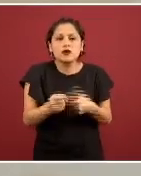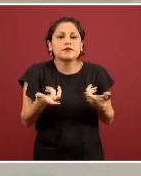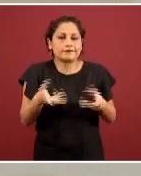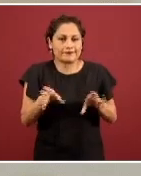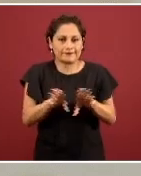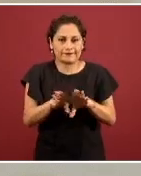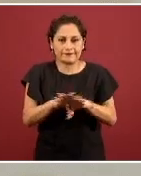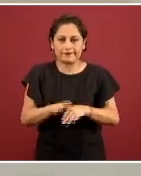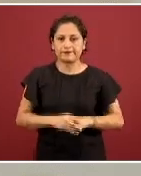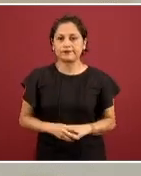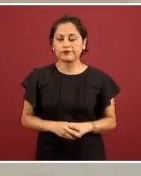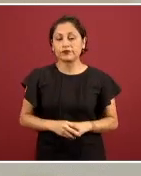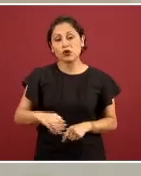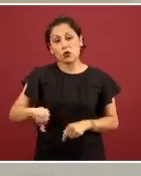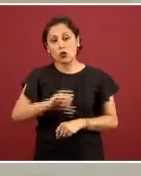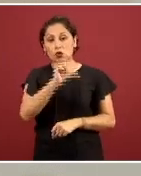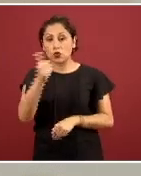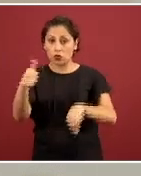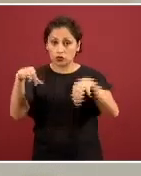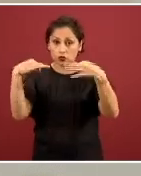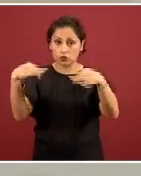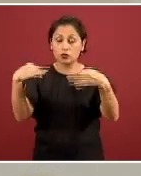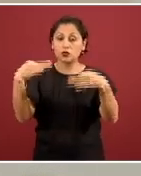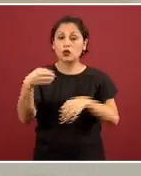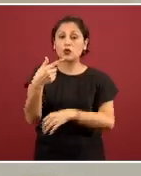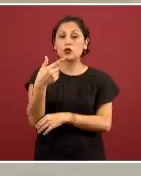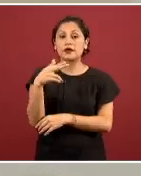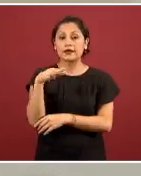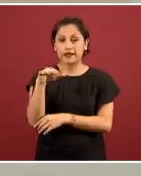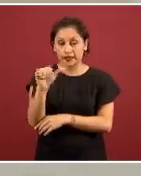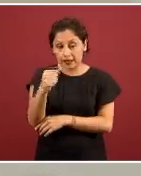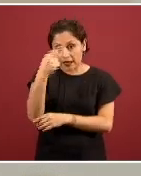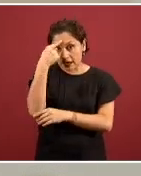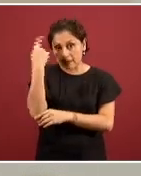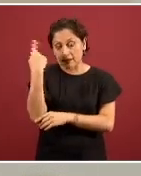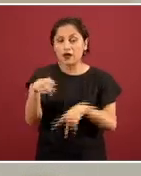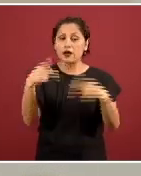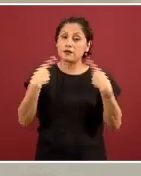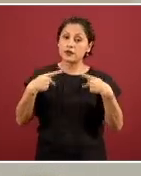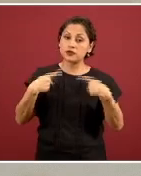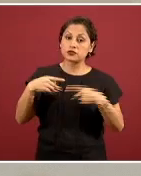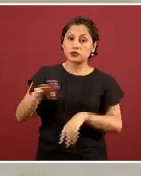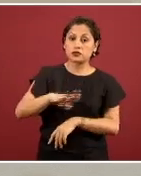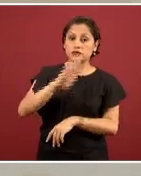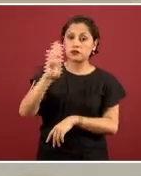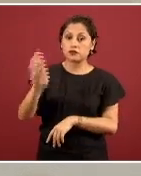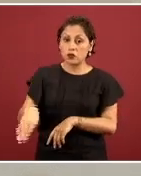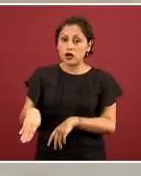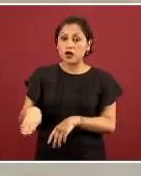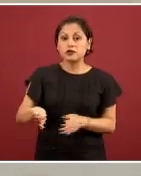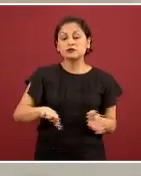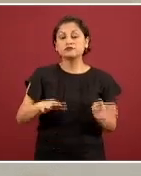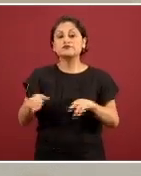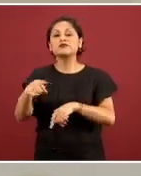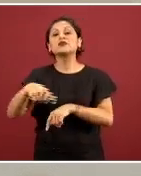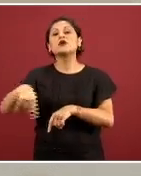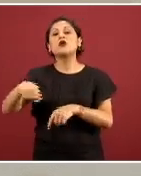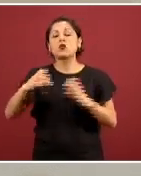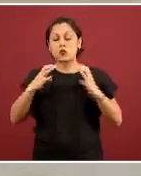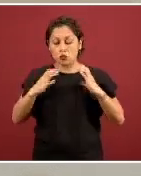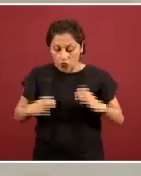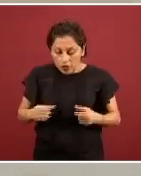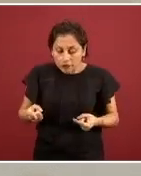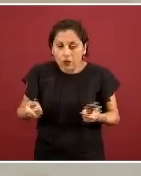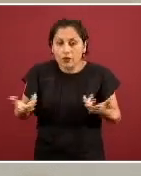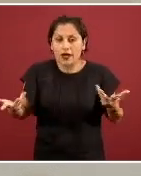La guía de manejo de cadáveres de personas que hayan fallecido por esta enfermedad también